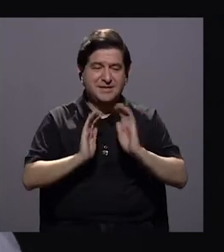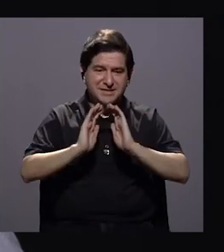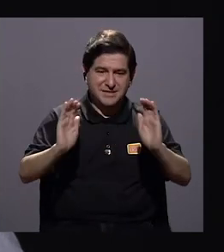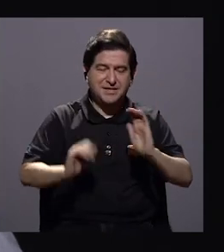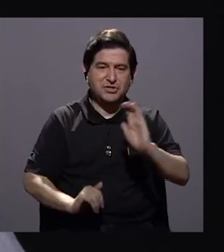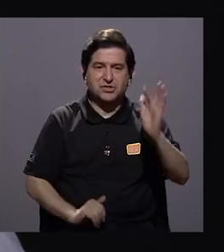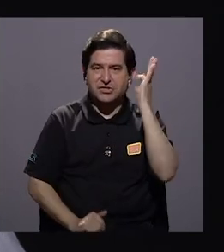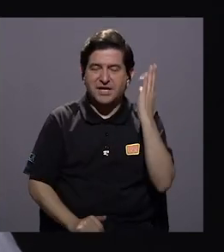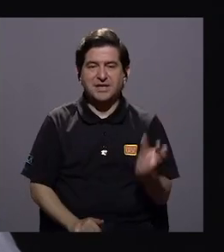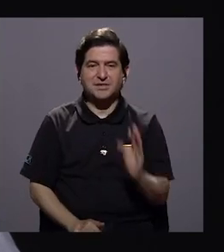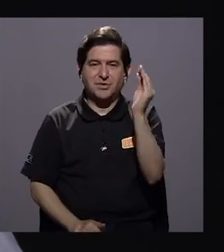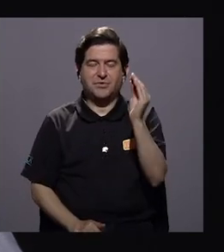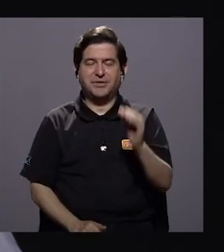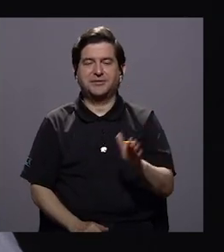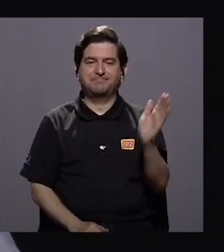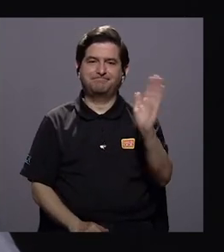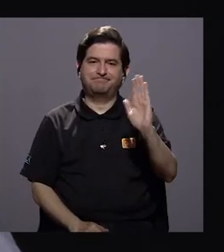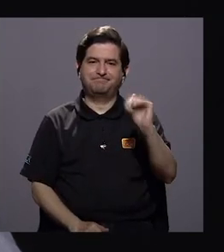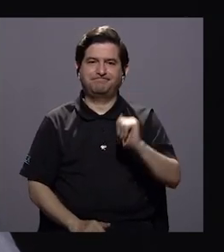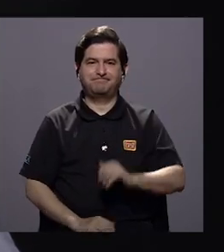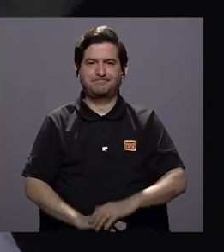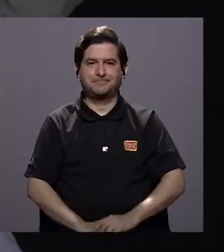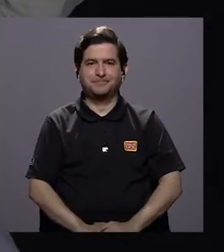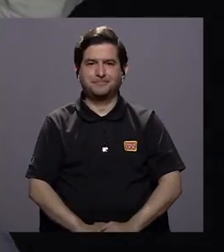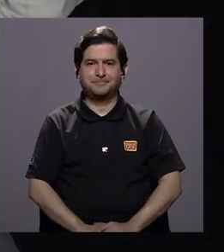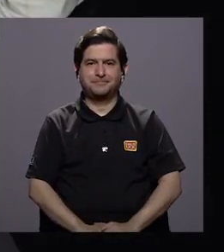con niños, niñas y adolescentes. Hasta luego.